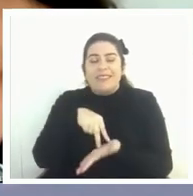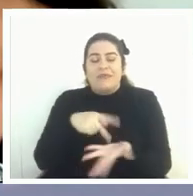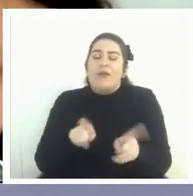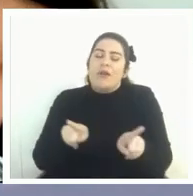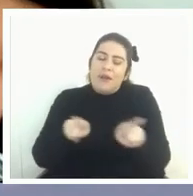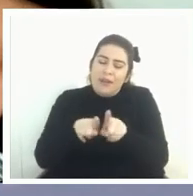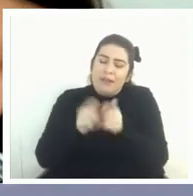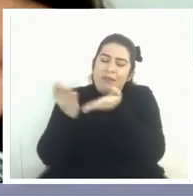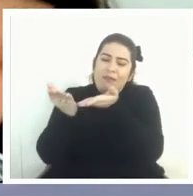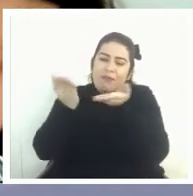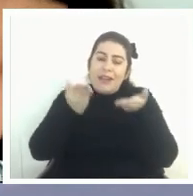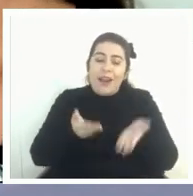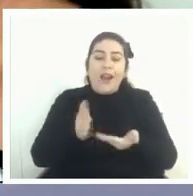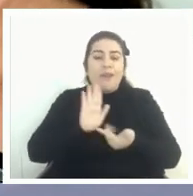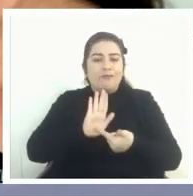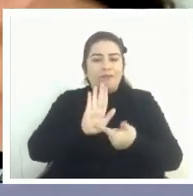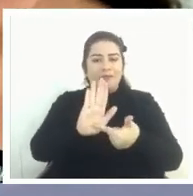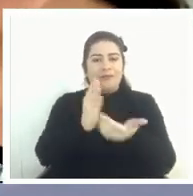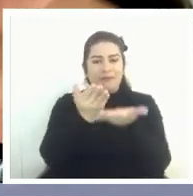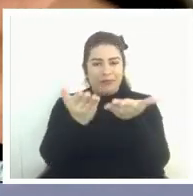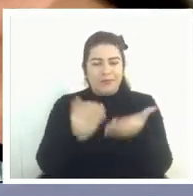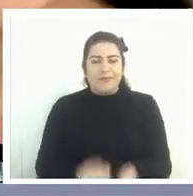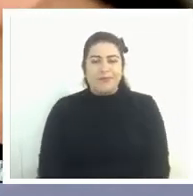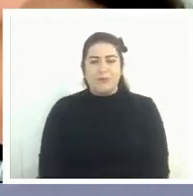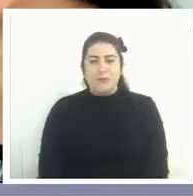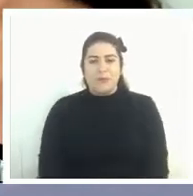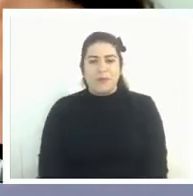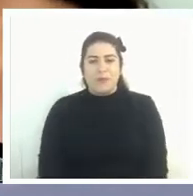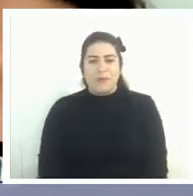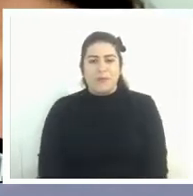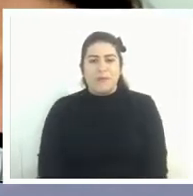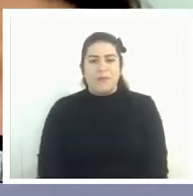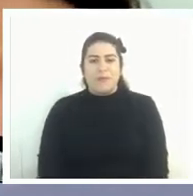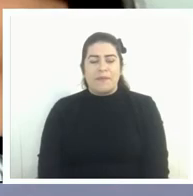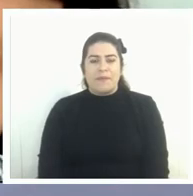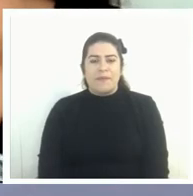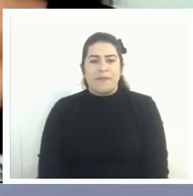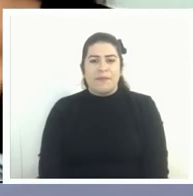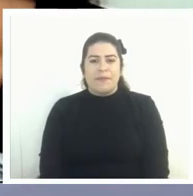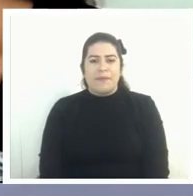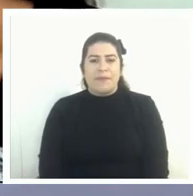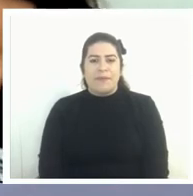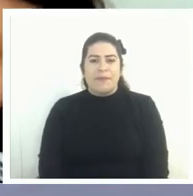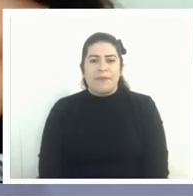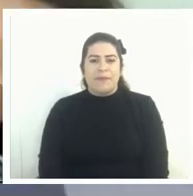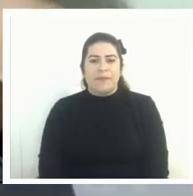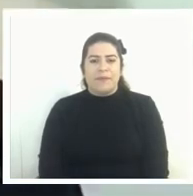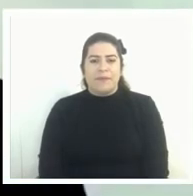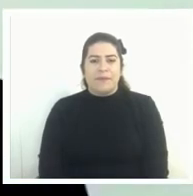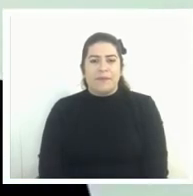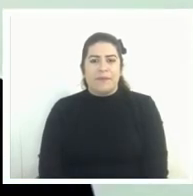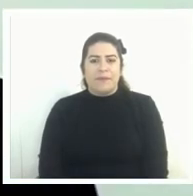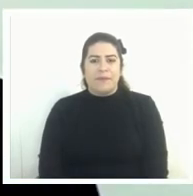adelante con tu presentación muchas gracias Javier muchas gracias Carmen el centro de líderes